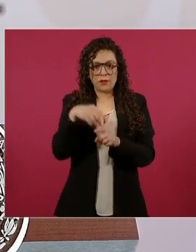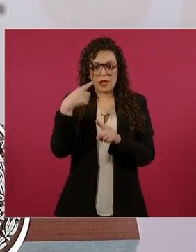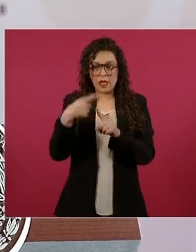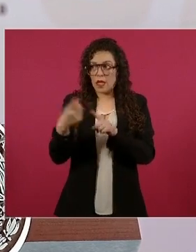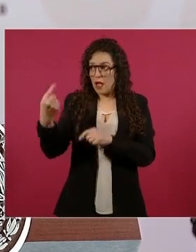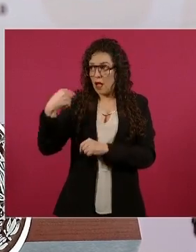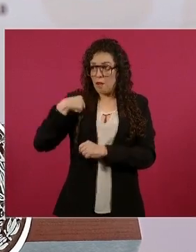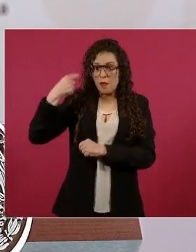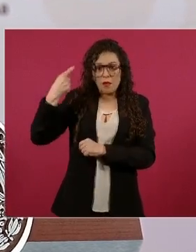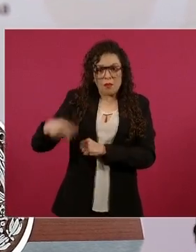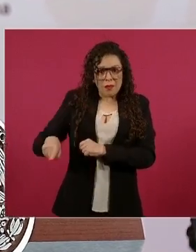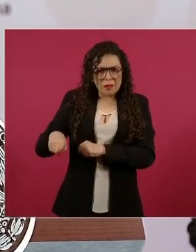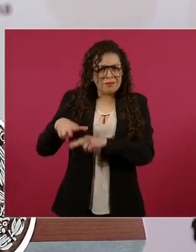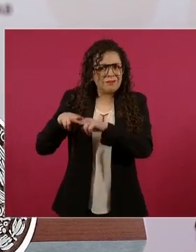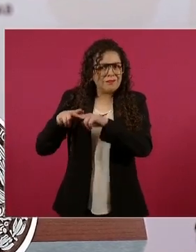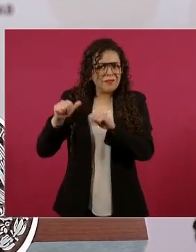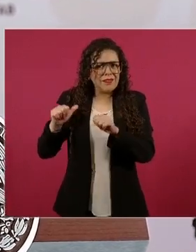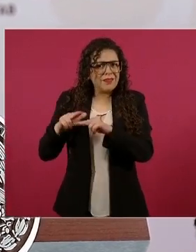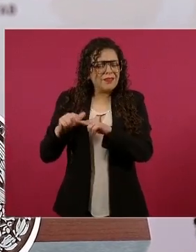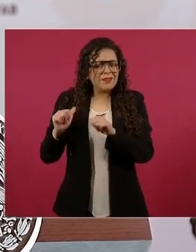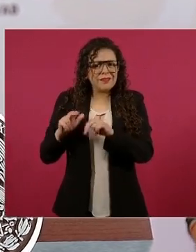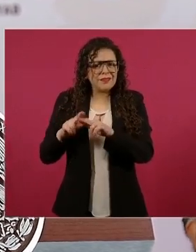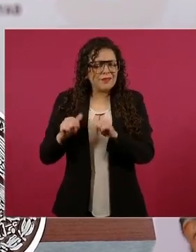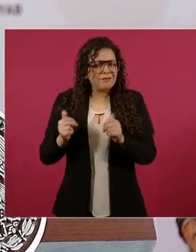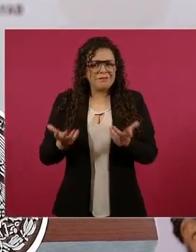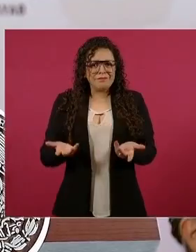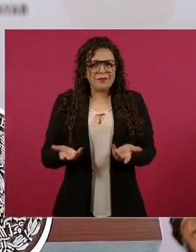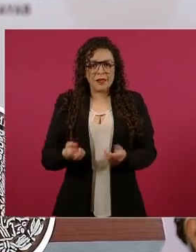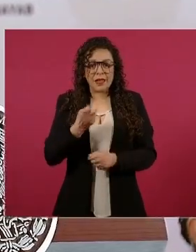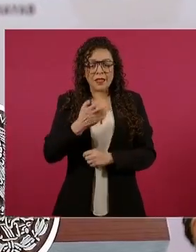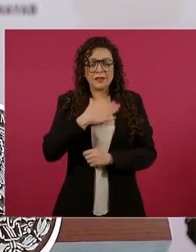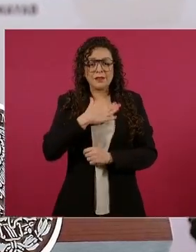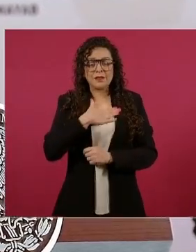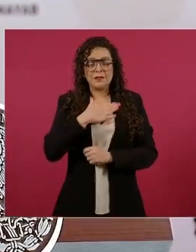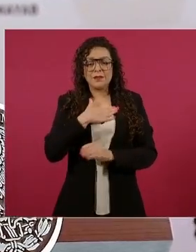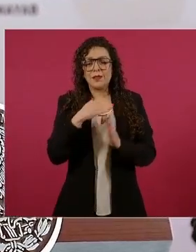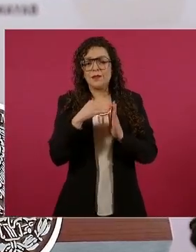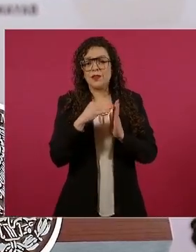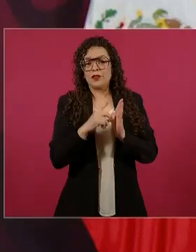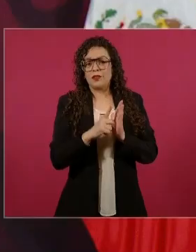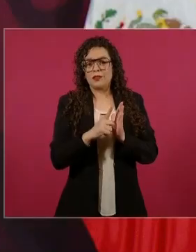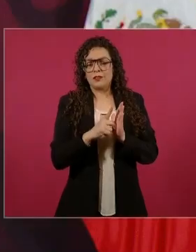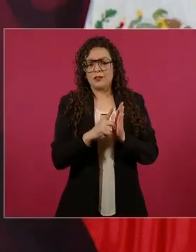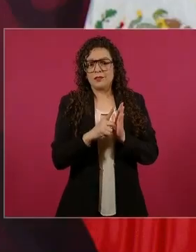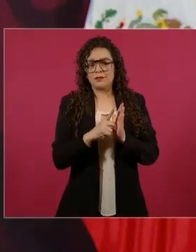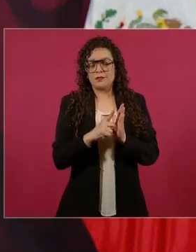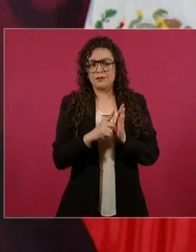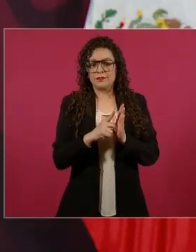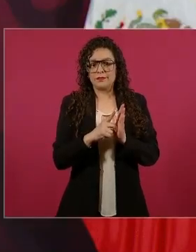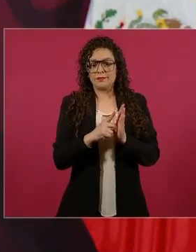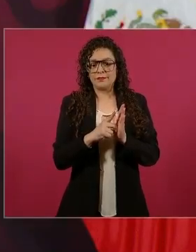Y claro que la presidenta va a ser un